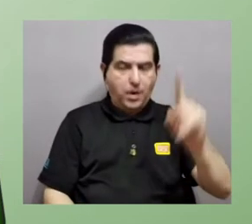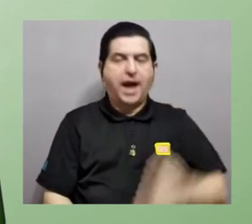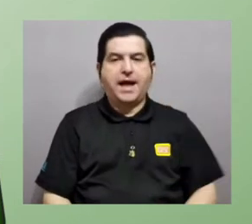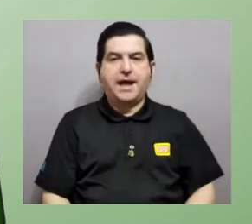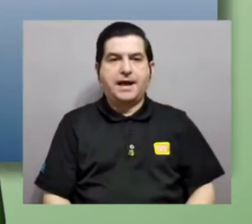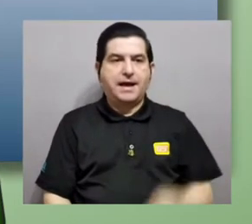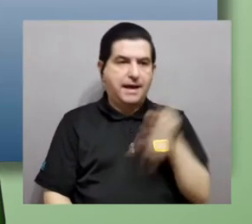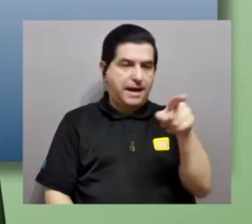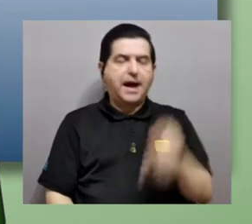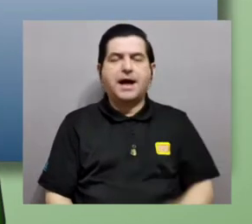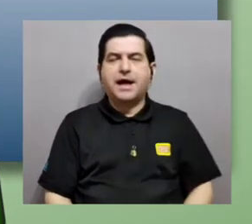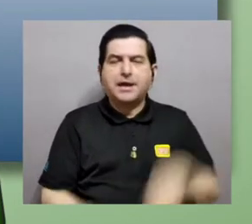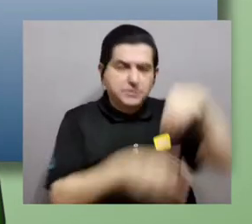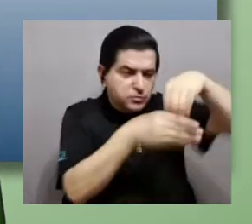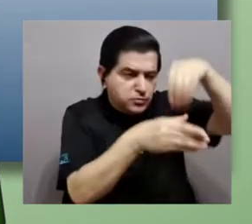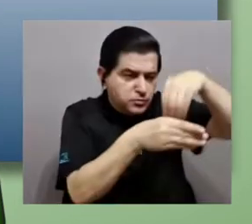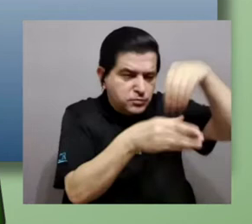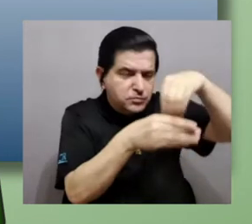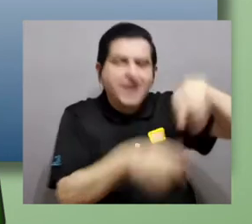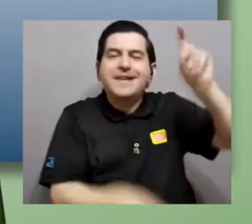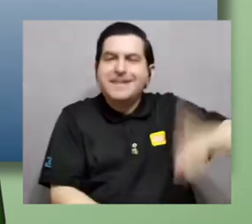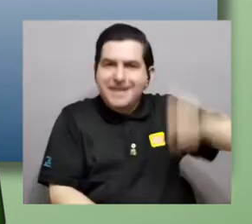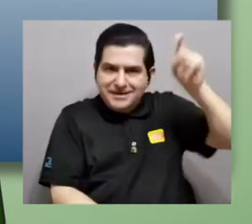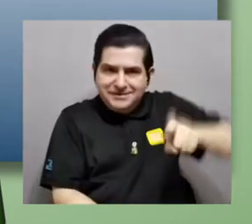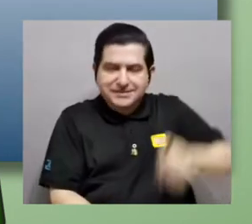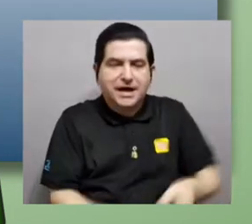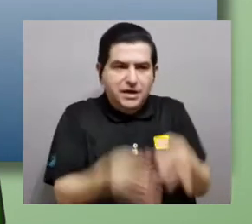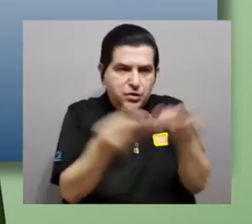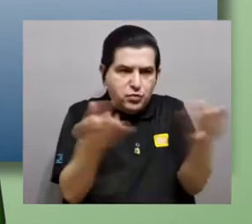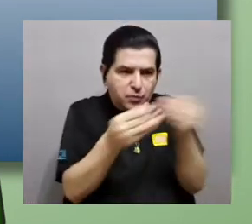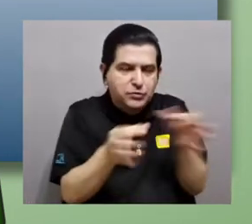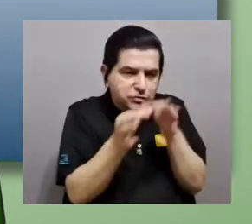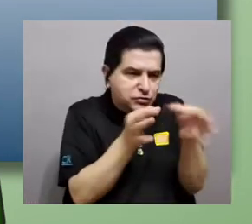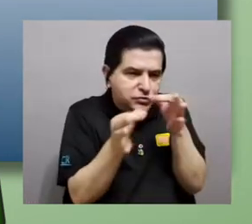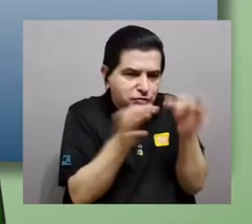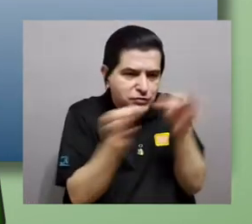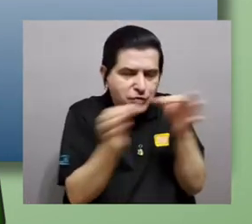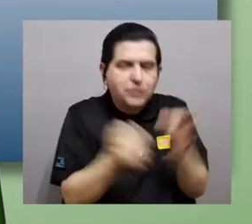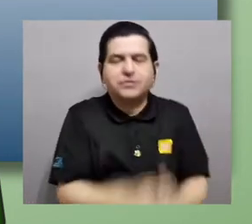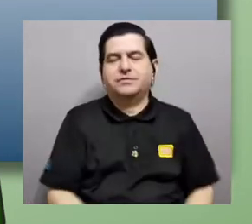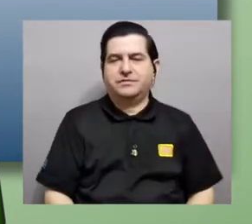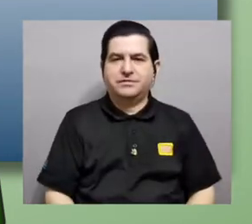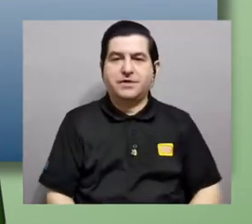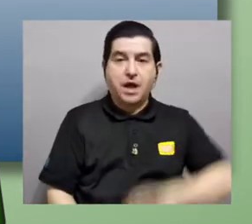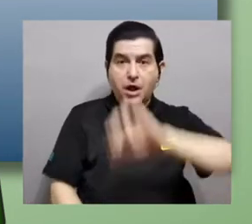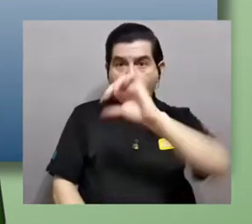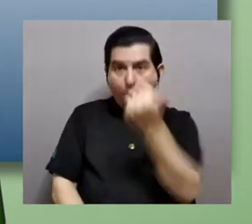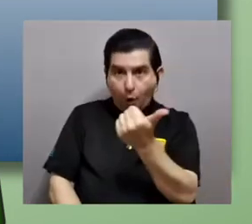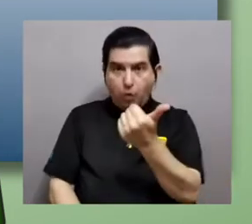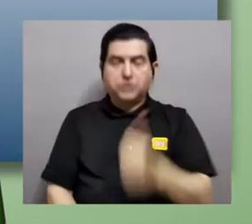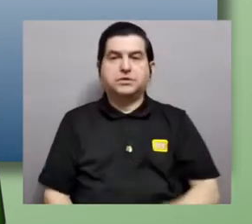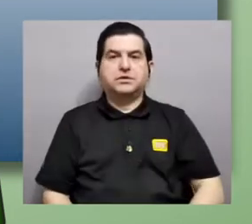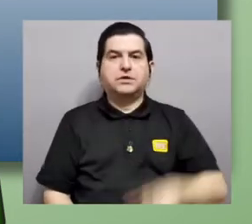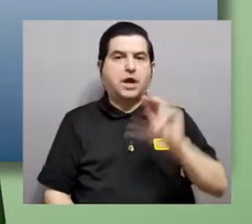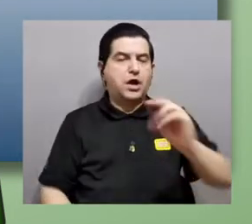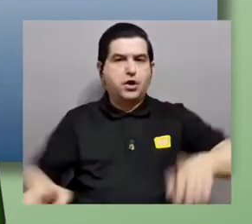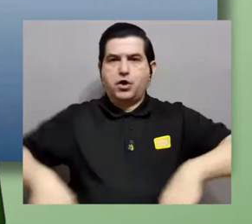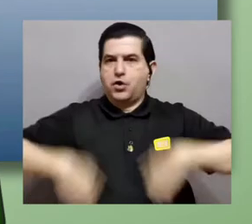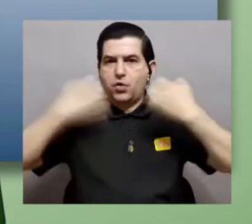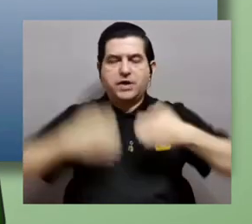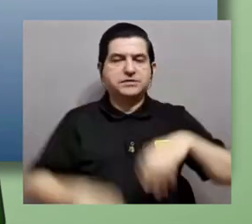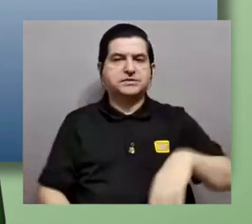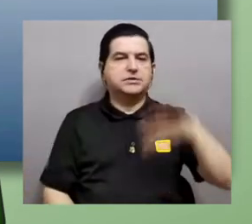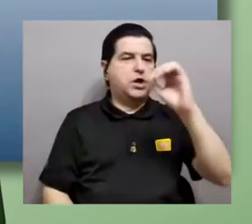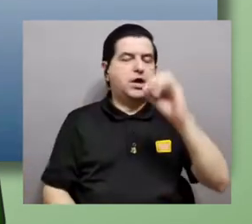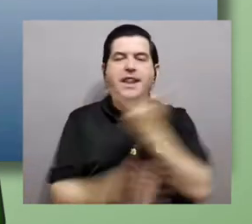es que tienen que estar presentes las sustancias y catalíticos necesarios para la producción de moléculas orgánicas y la otra es que no debía existir